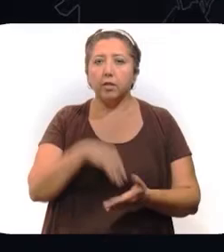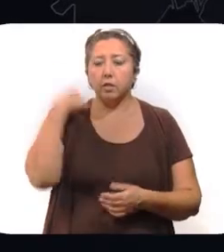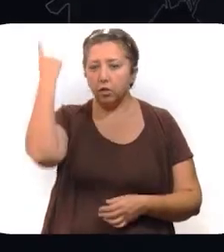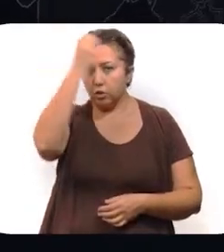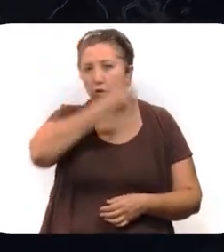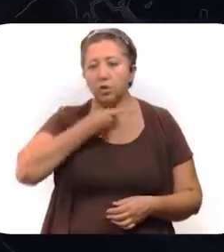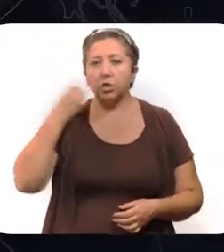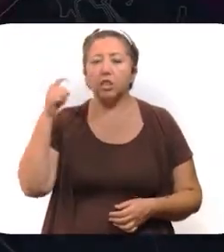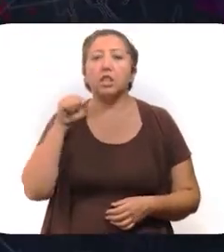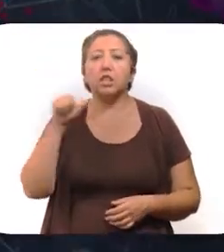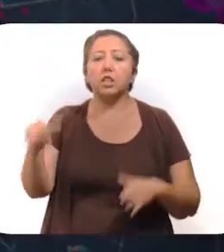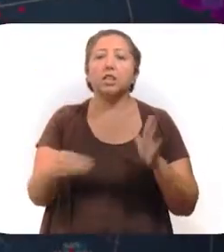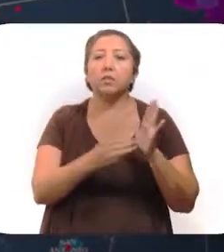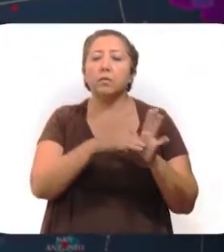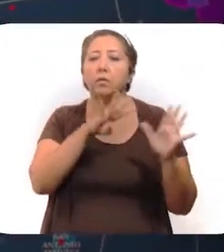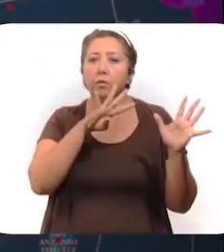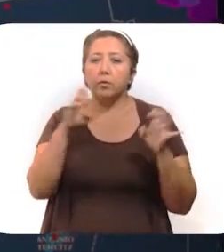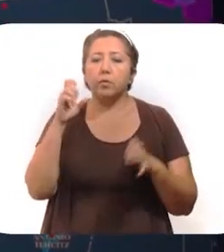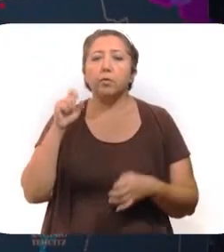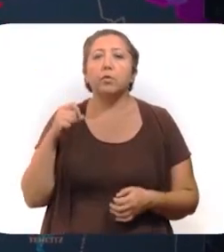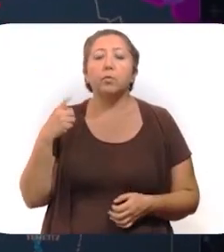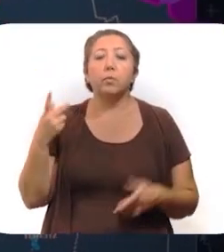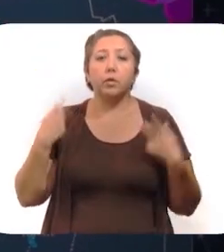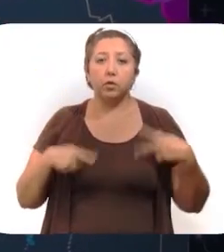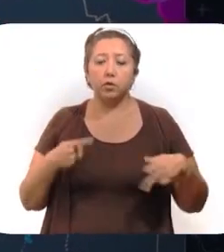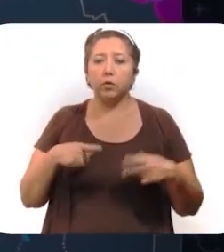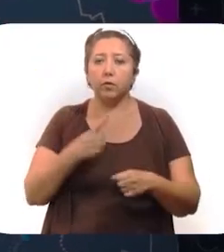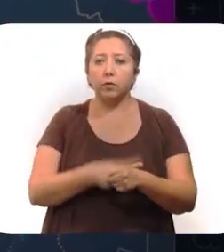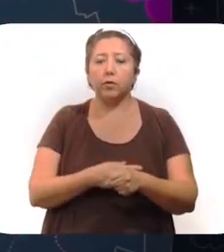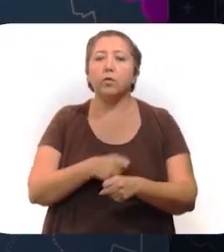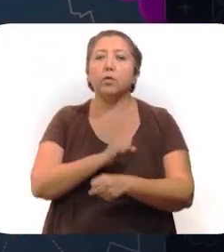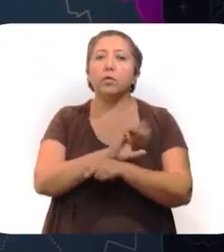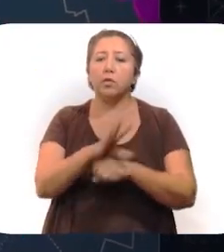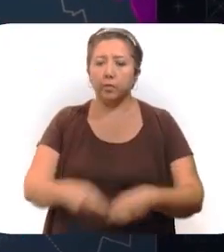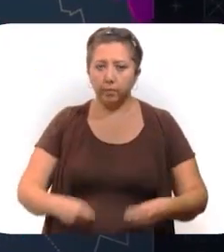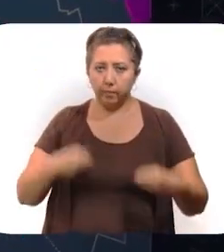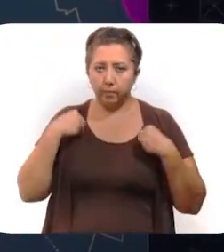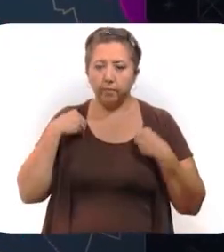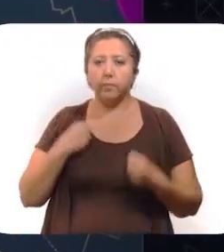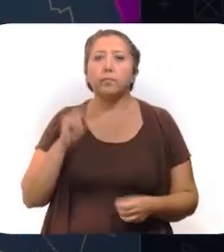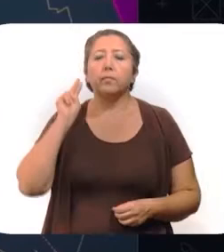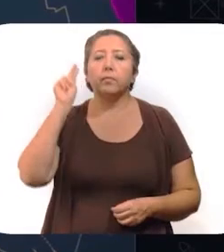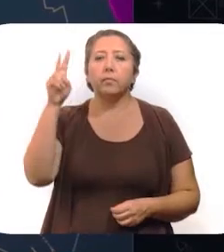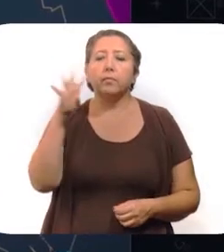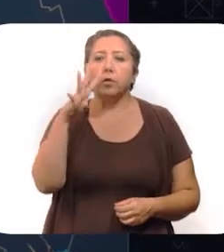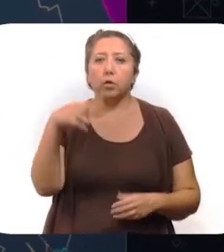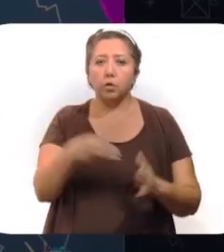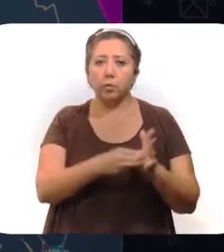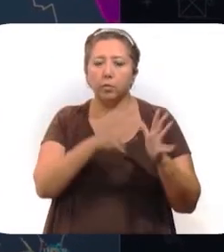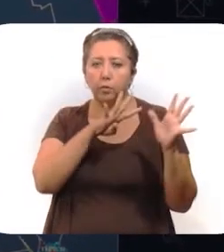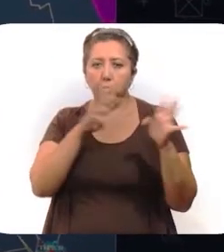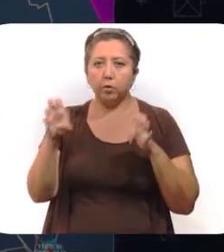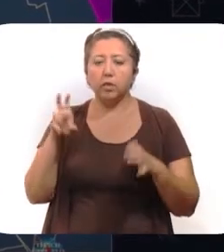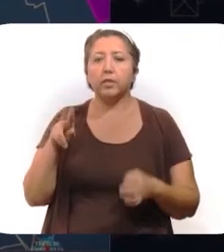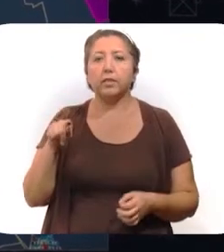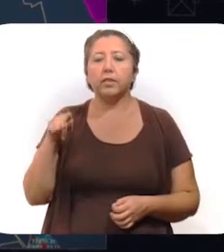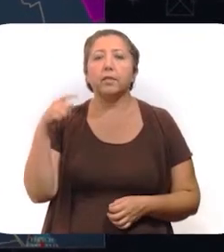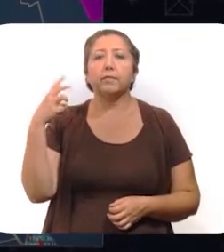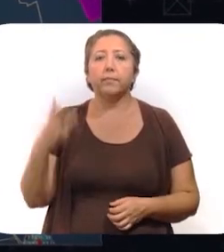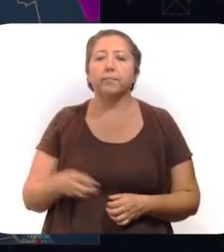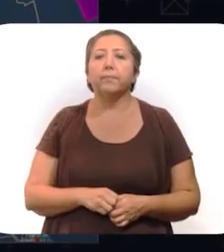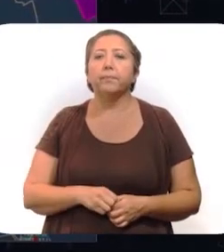diagnosticado 16,921 personas contagiadas de coronavirus que viven en la zona norte, 4,973,